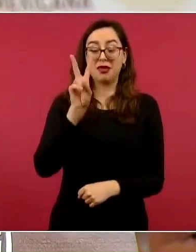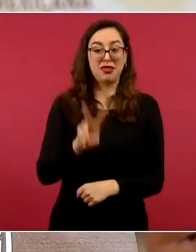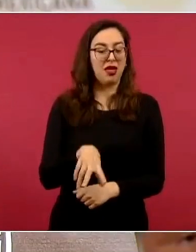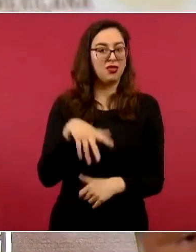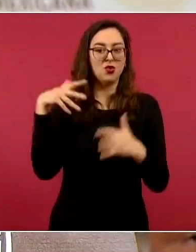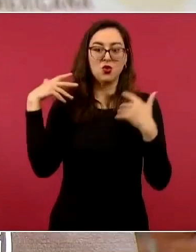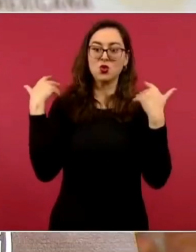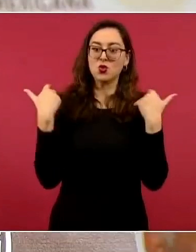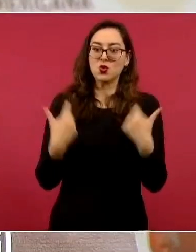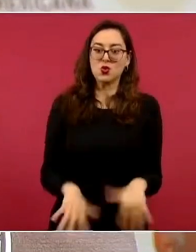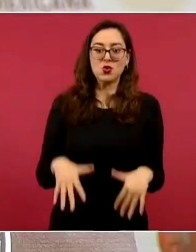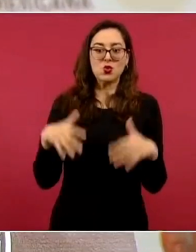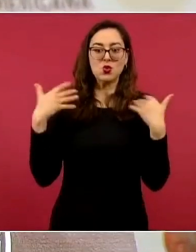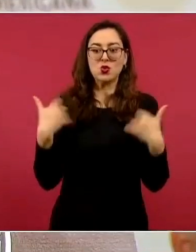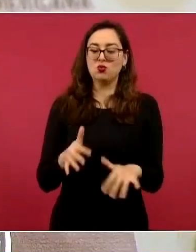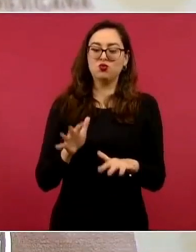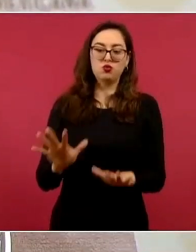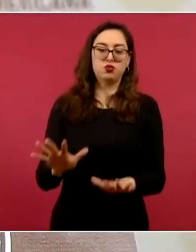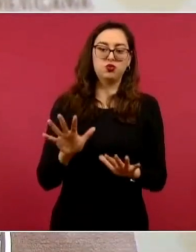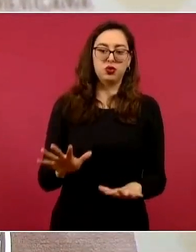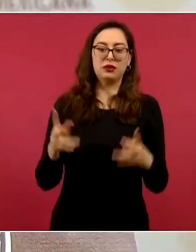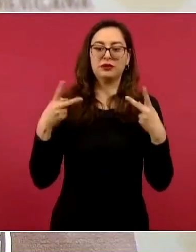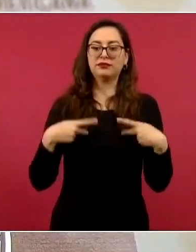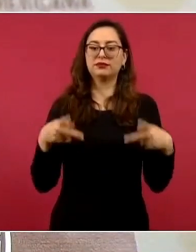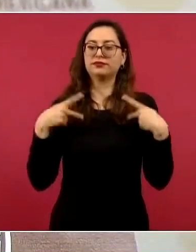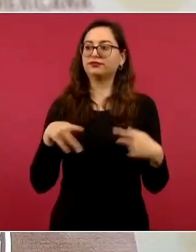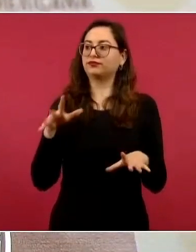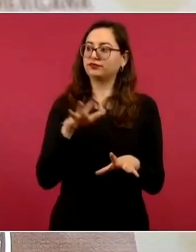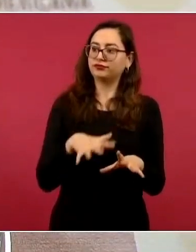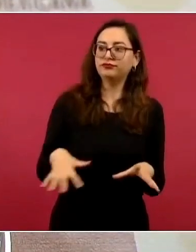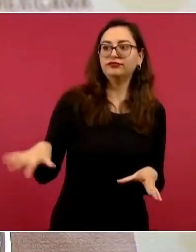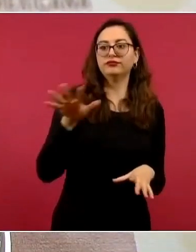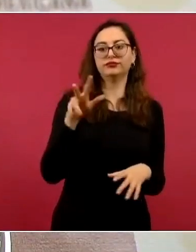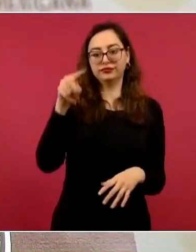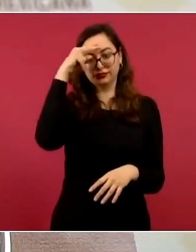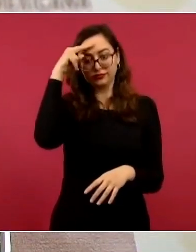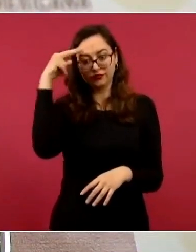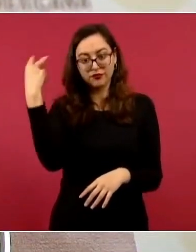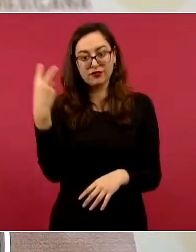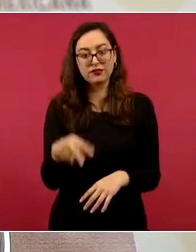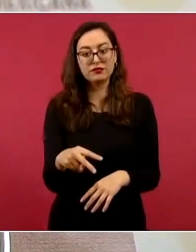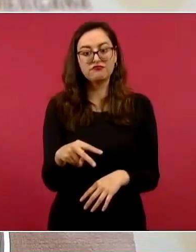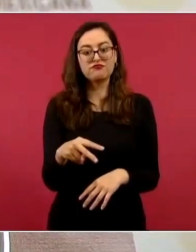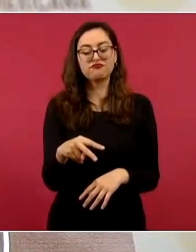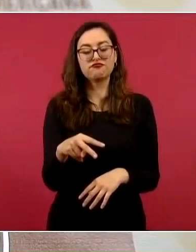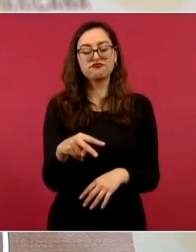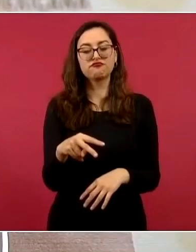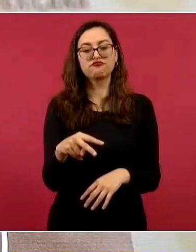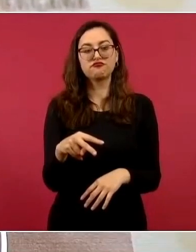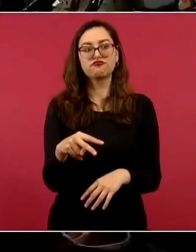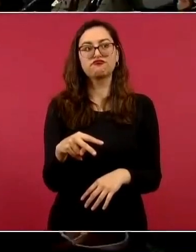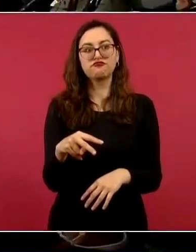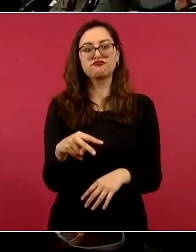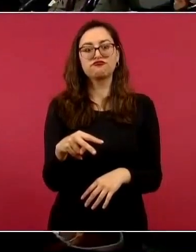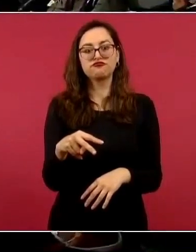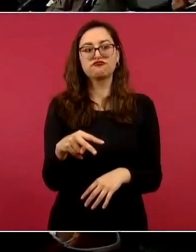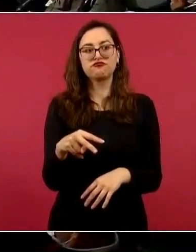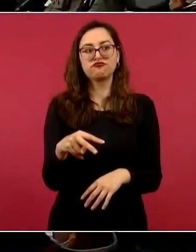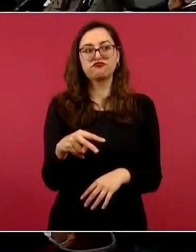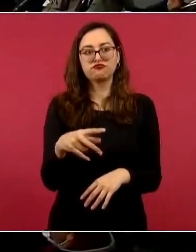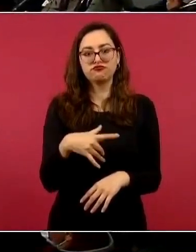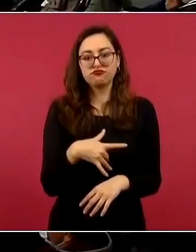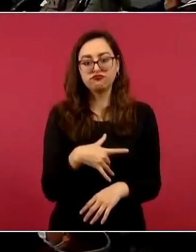el pueblo de México ha